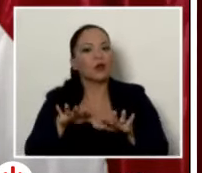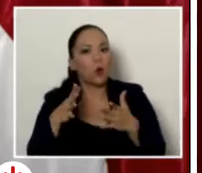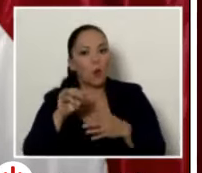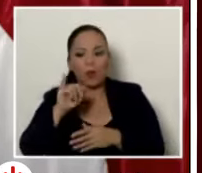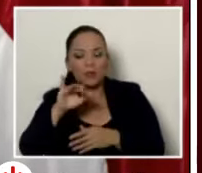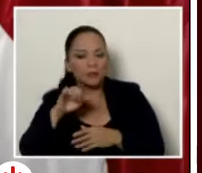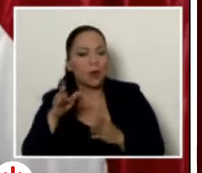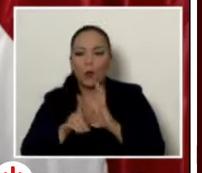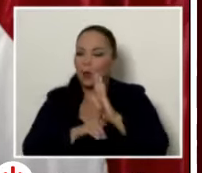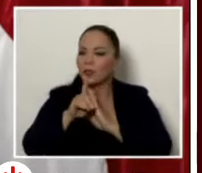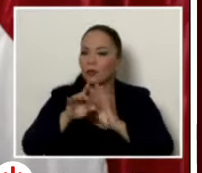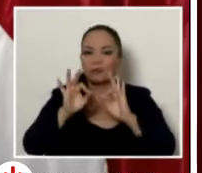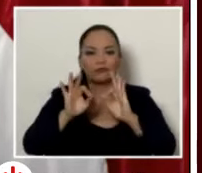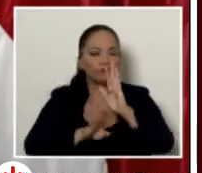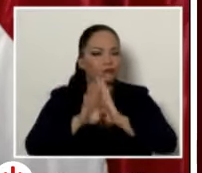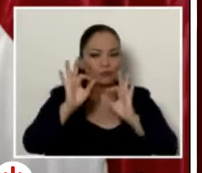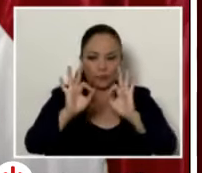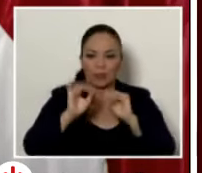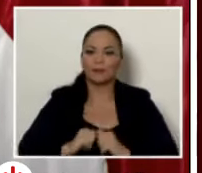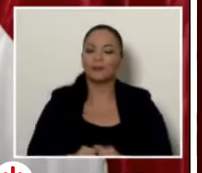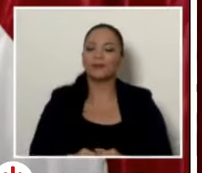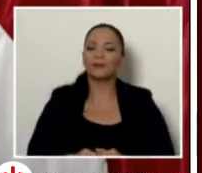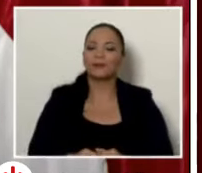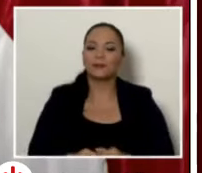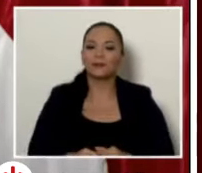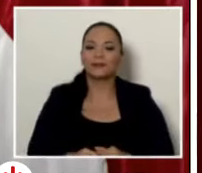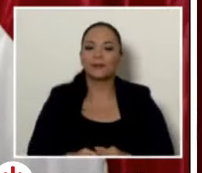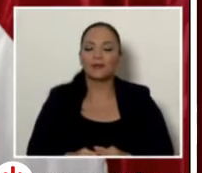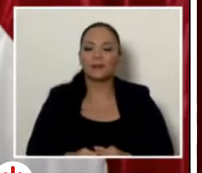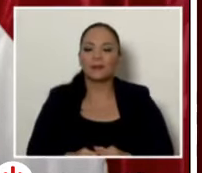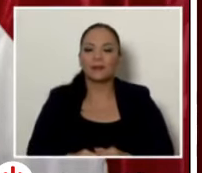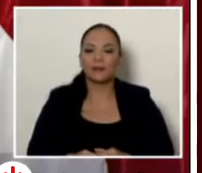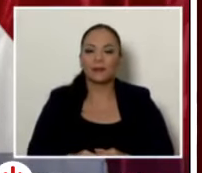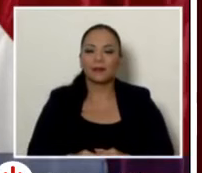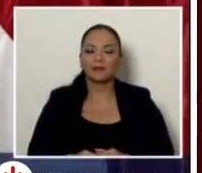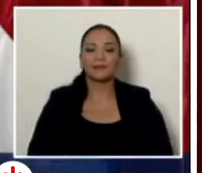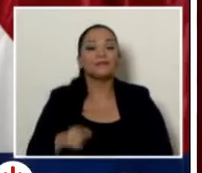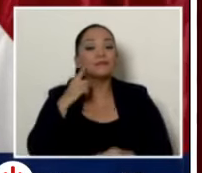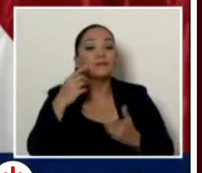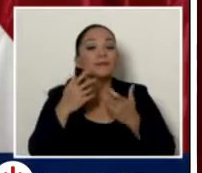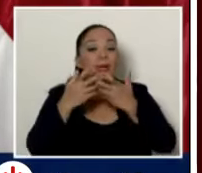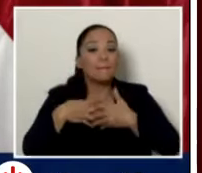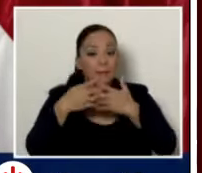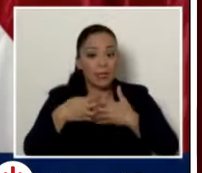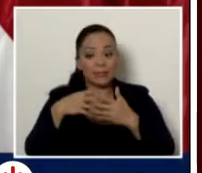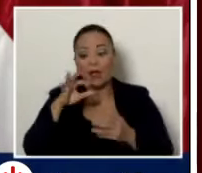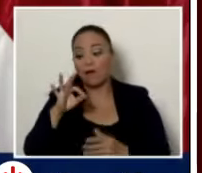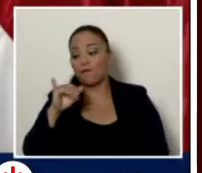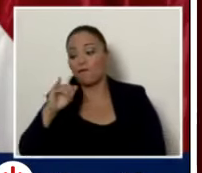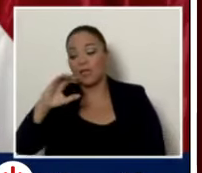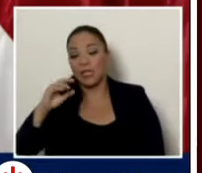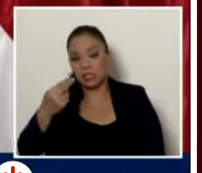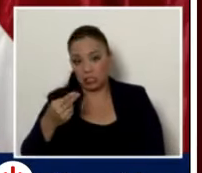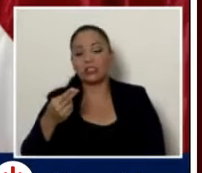Instituto Consarricense de Electricidad. En ese sentido, la empresa Fitch, que es una de